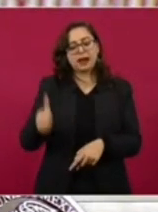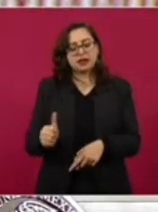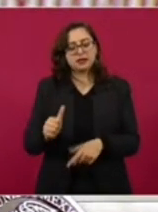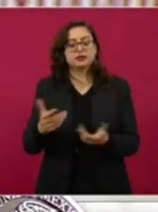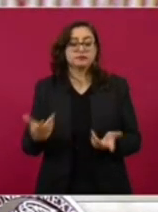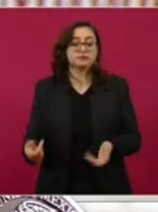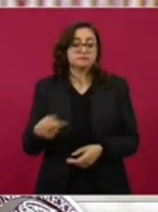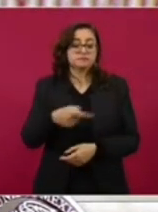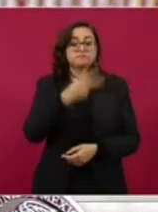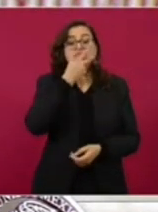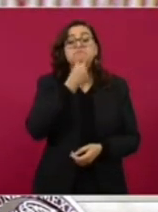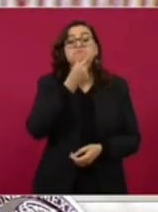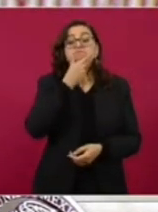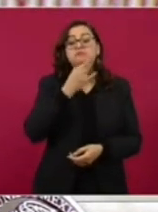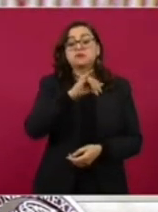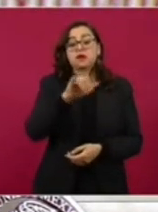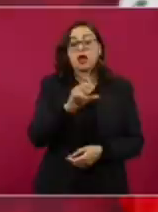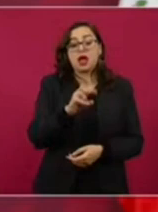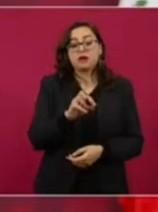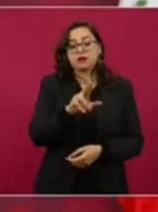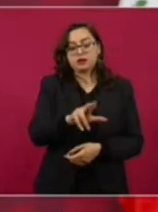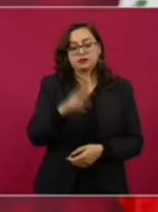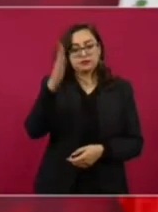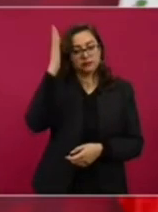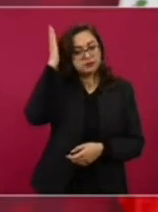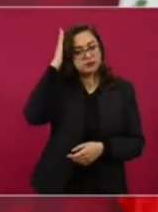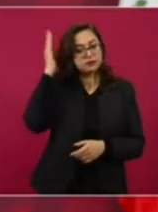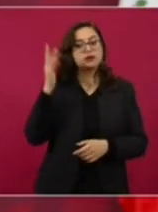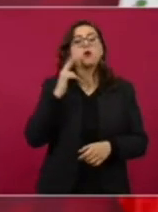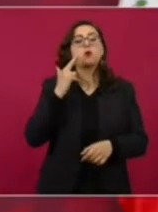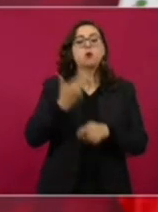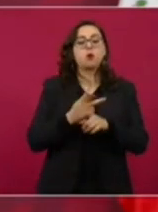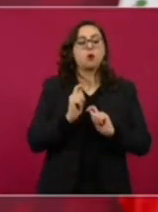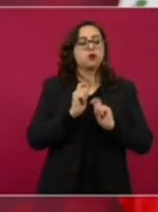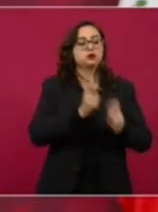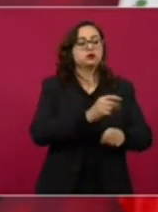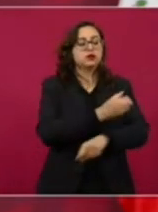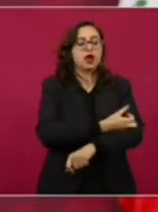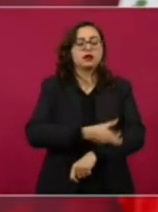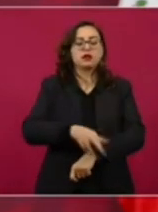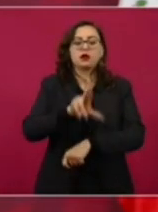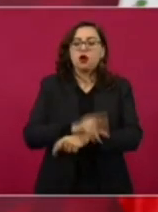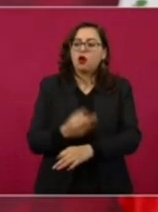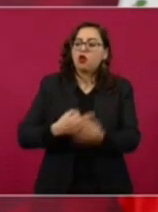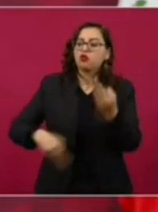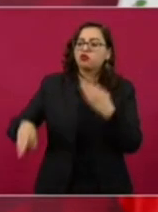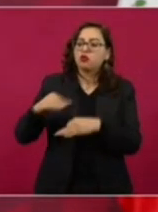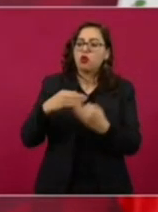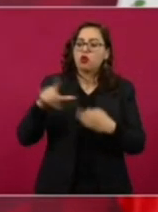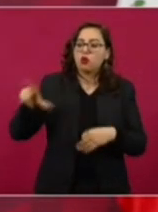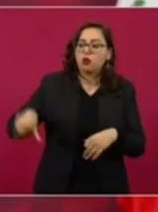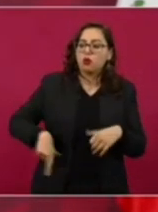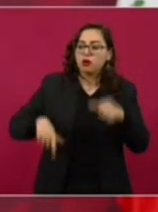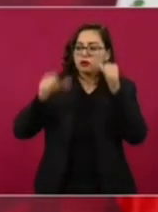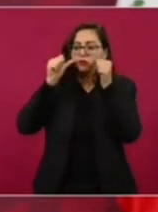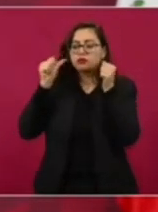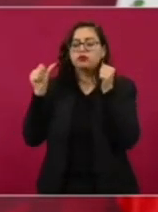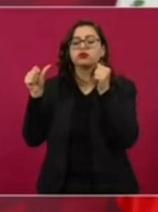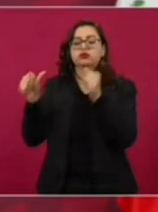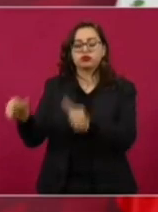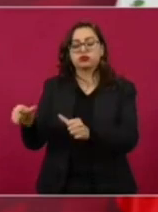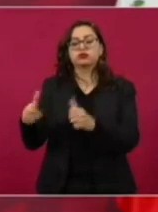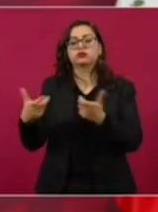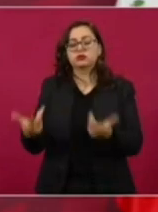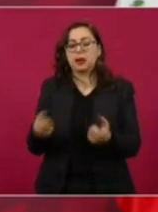Javier se encargará de coordinar los esfuerzos de todo el gobierno federal y mantener